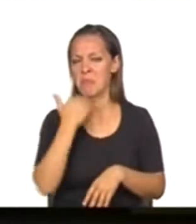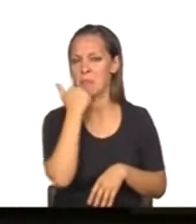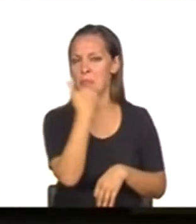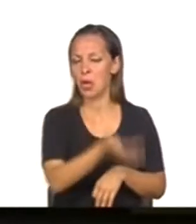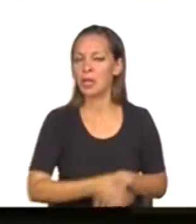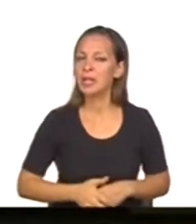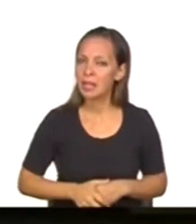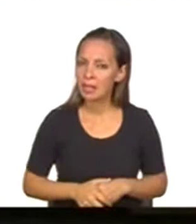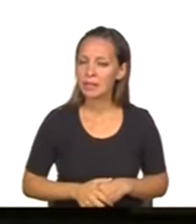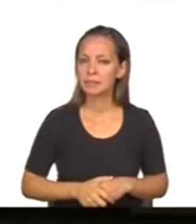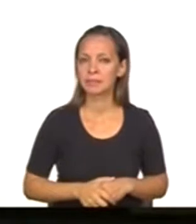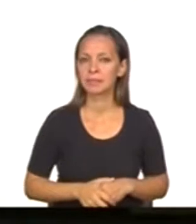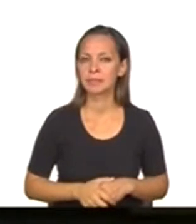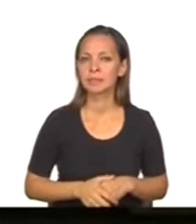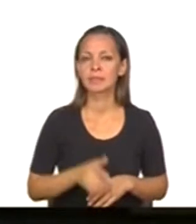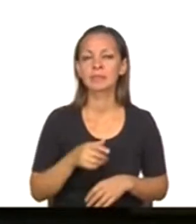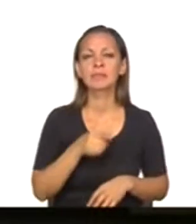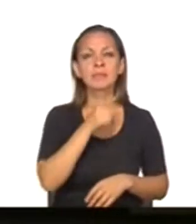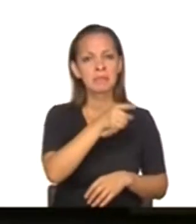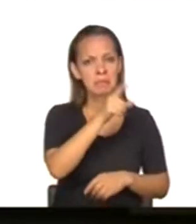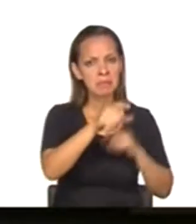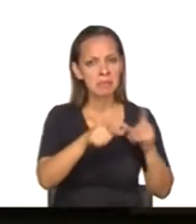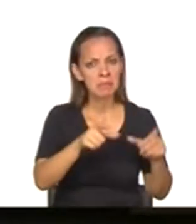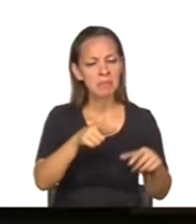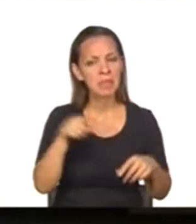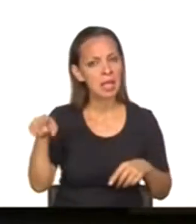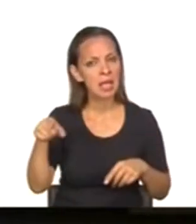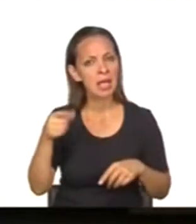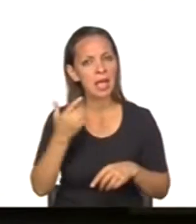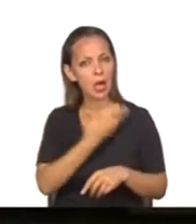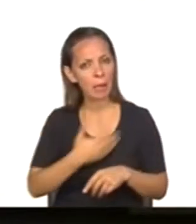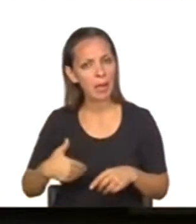congresos y no le tiemblan el pulso y avanzan.